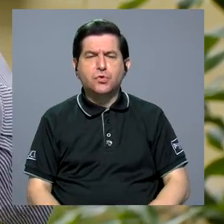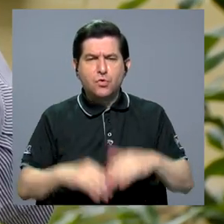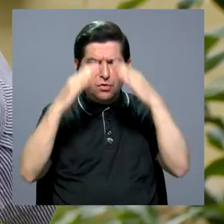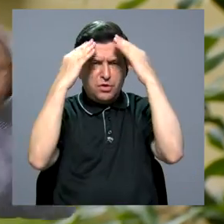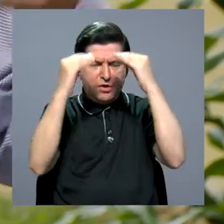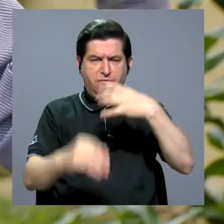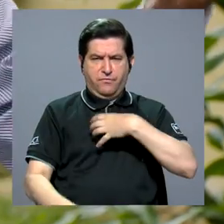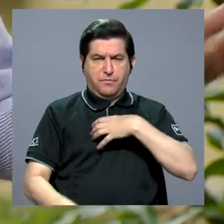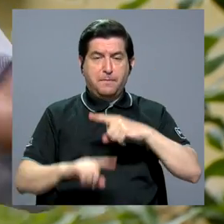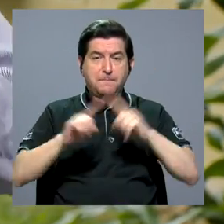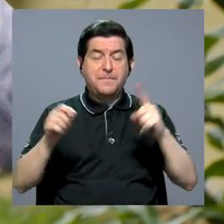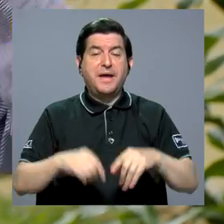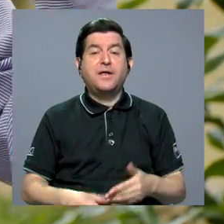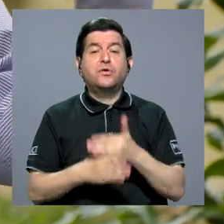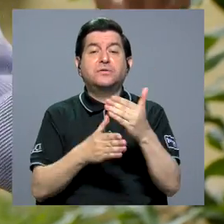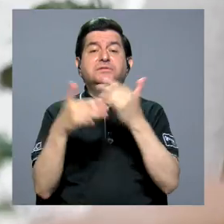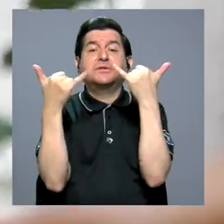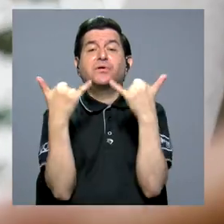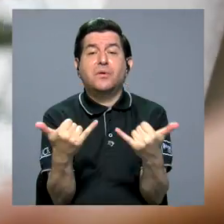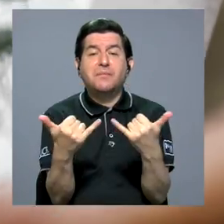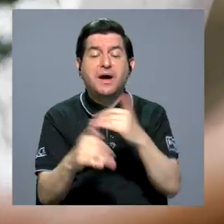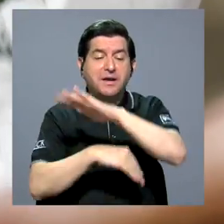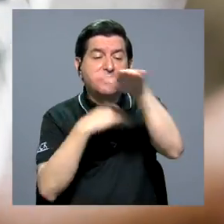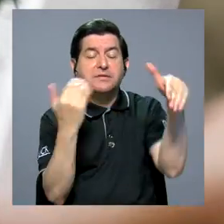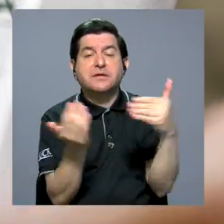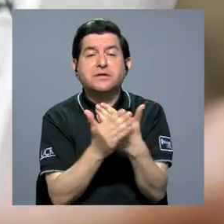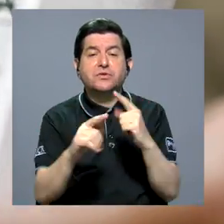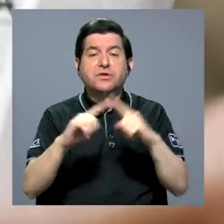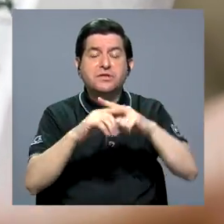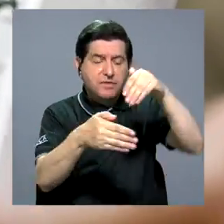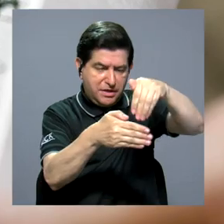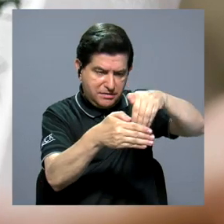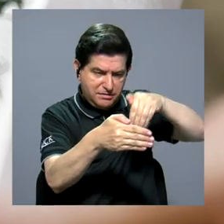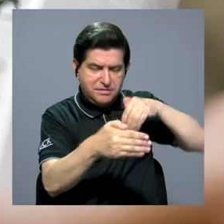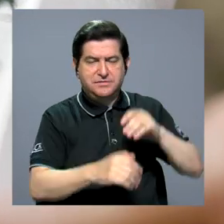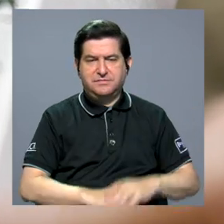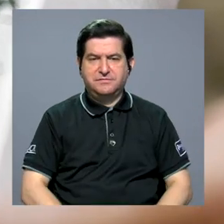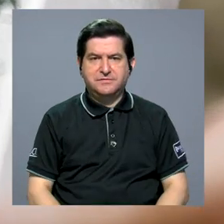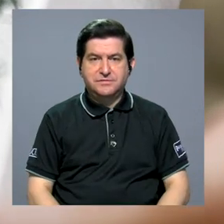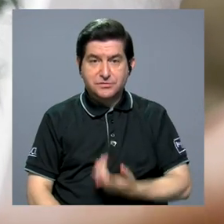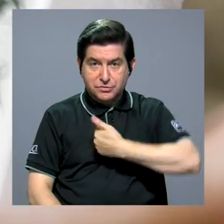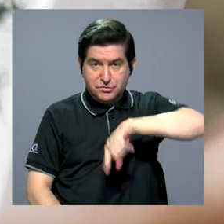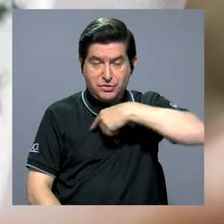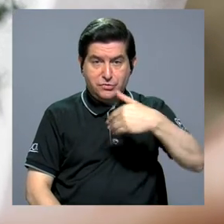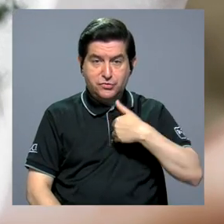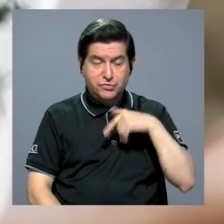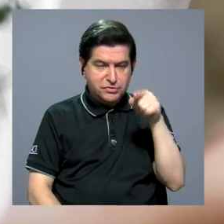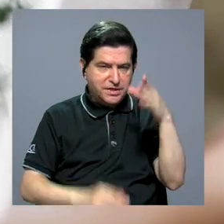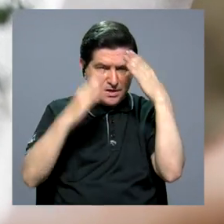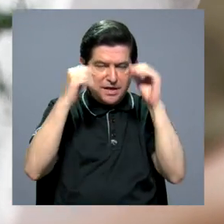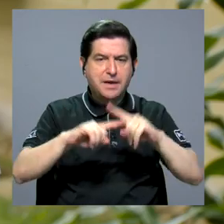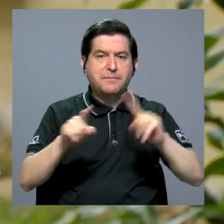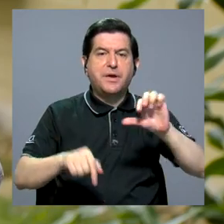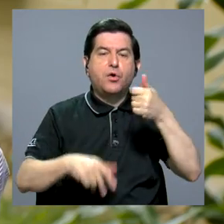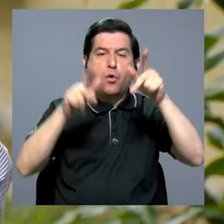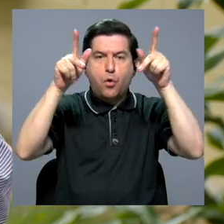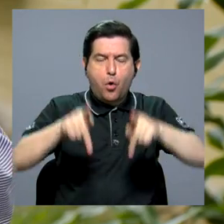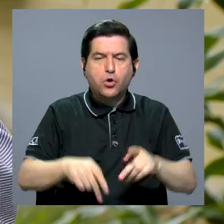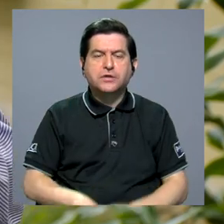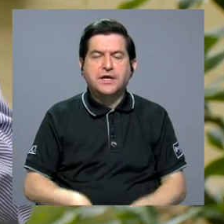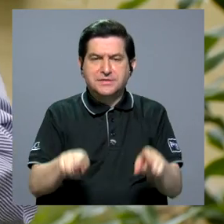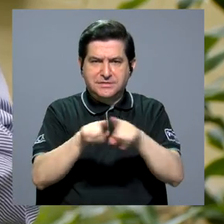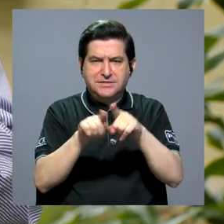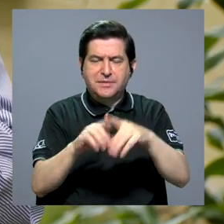solo que la información se comparte entre todas esas colecciones. Entonces, si nosotros tenemos datos ahí, pero hay otras personas que están